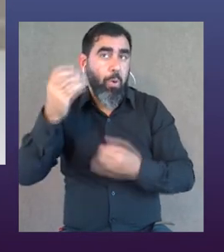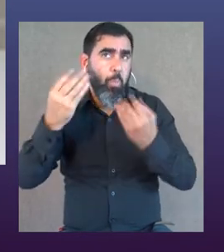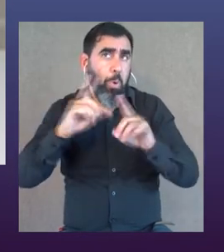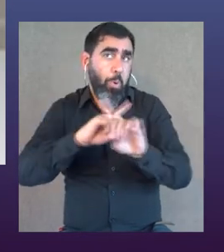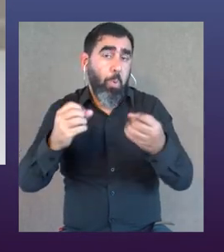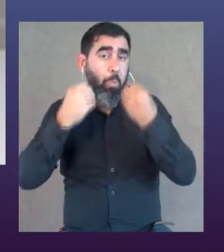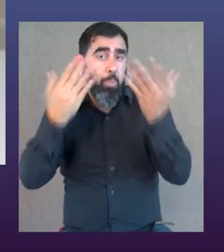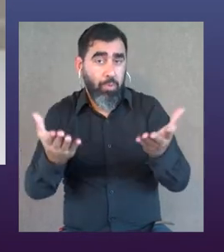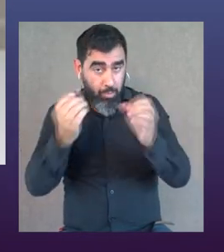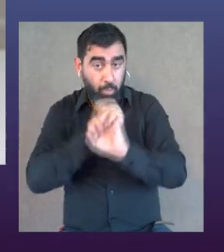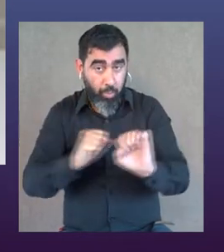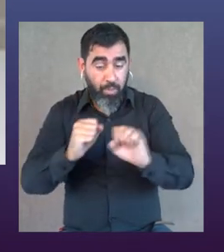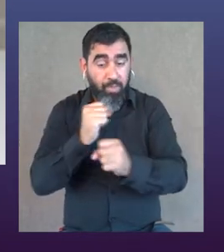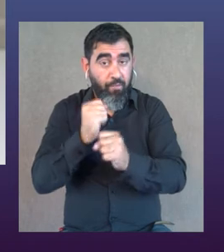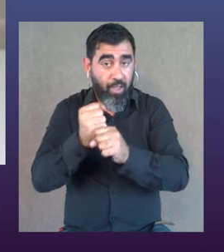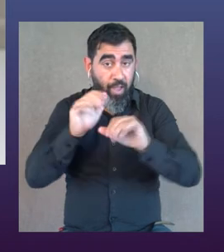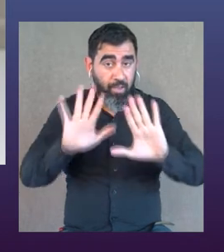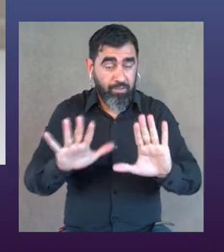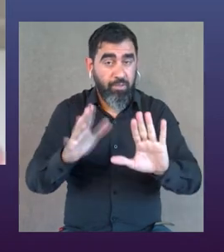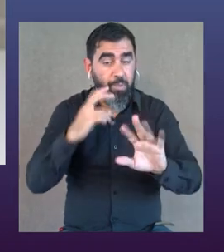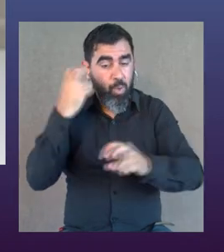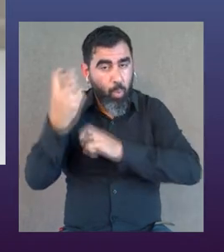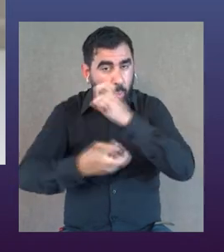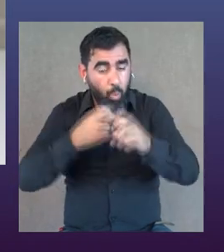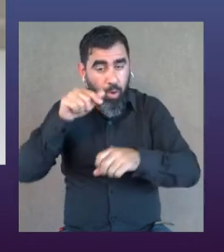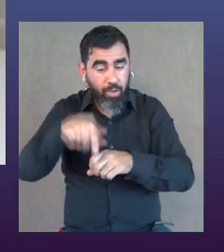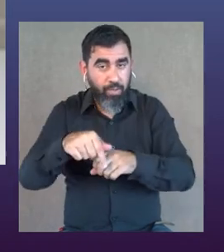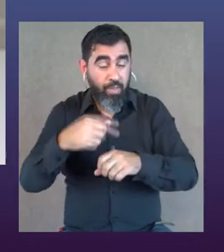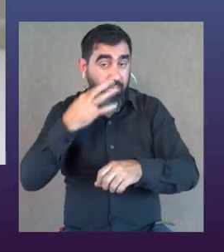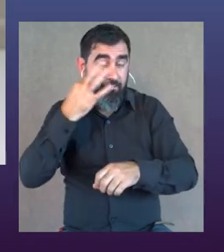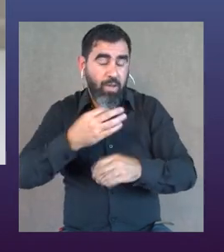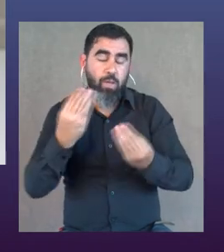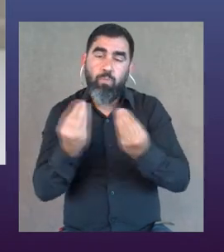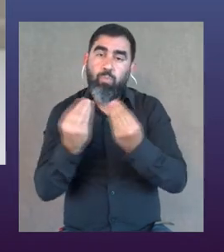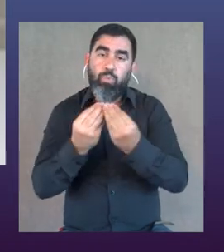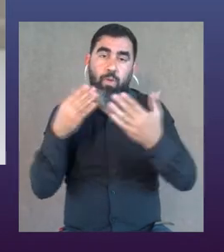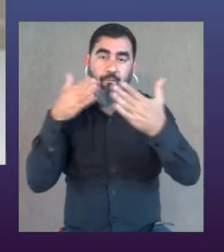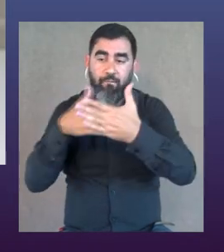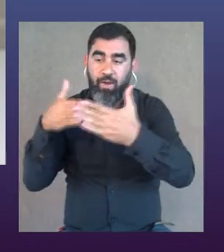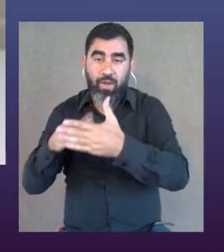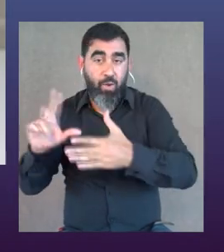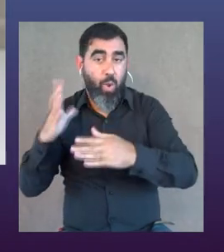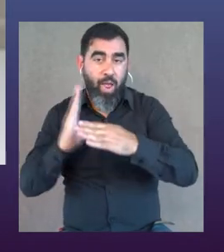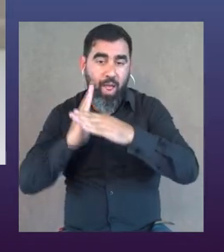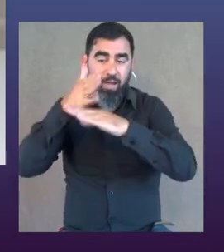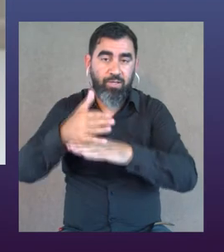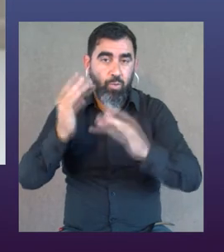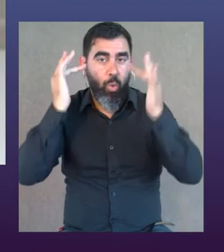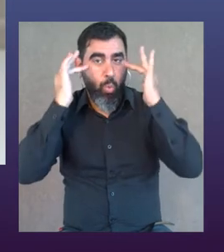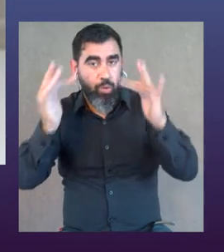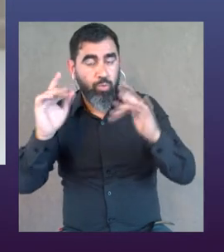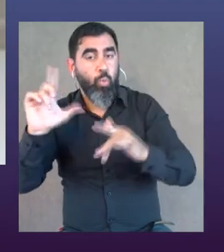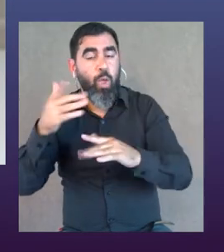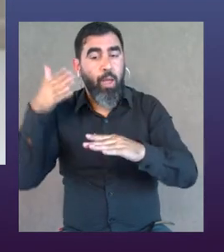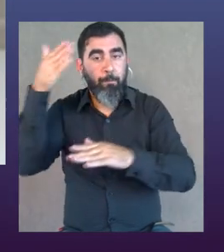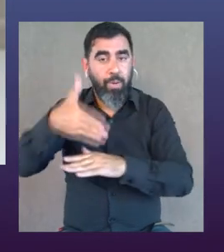bueno, pues pienso, pues por qué no, por qué no podrían dedicarse a esto. Cuando empiezas a escarbar un poquito te das cuenta de esas enormes barreras, de esa falta de acceso a la